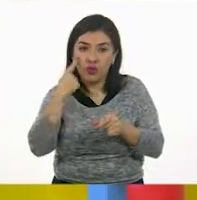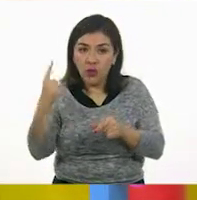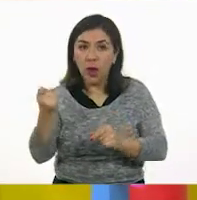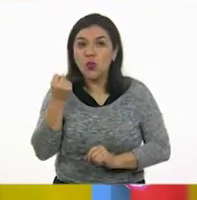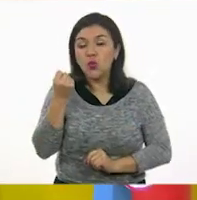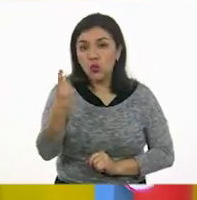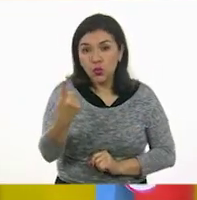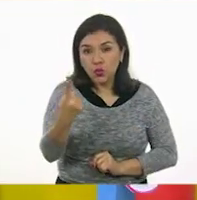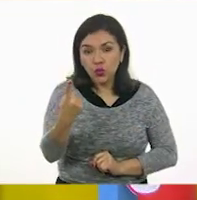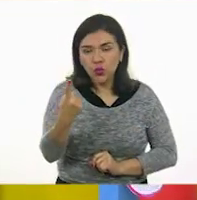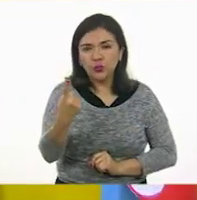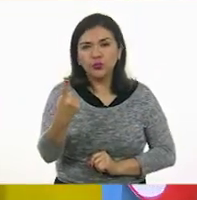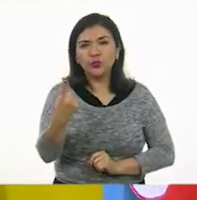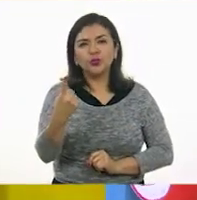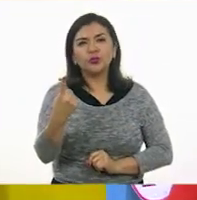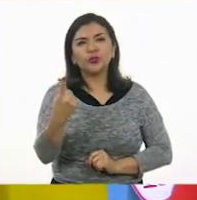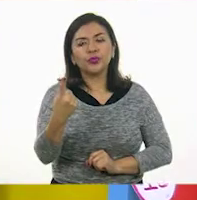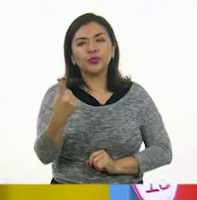Una.